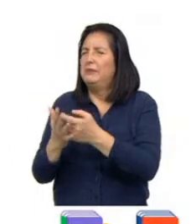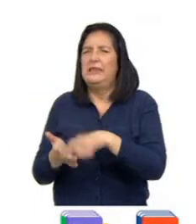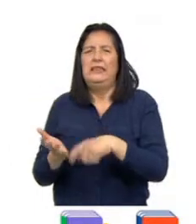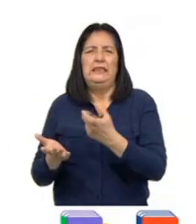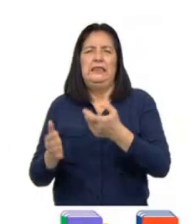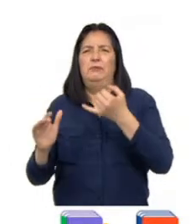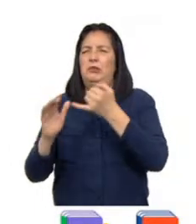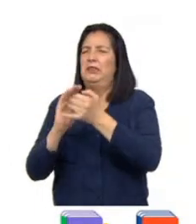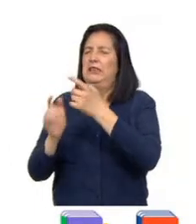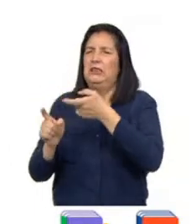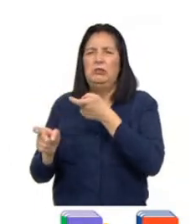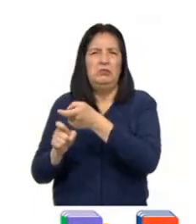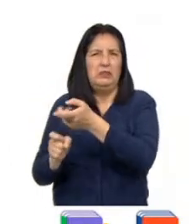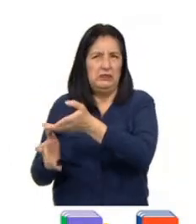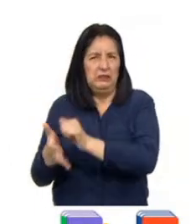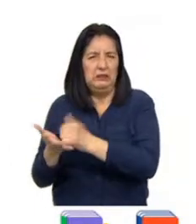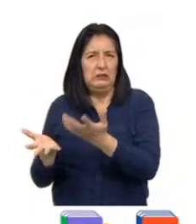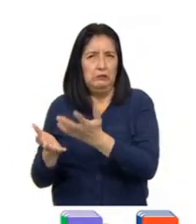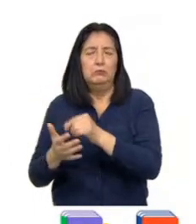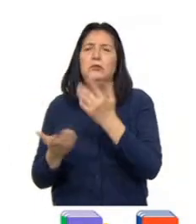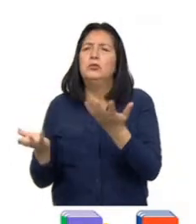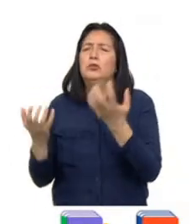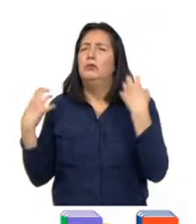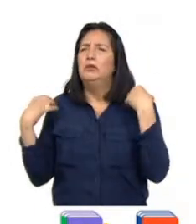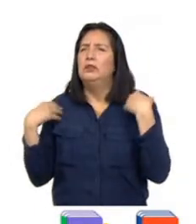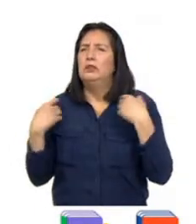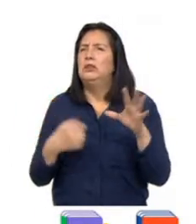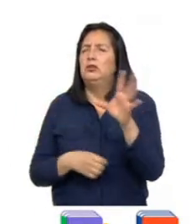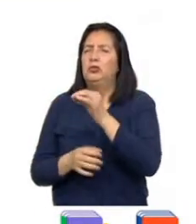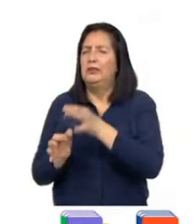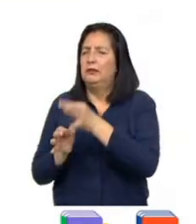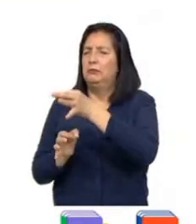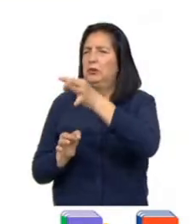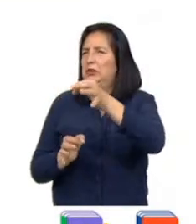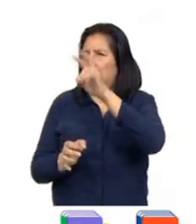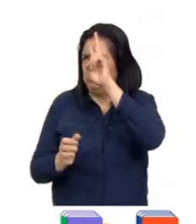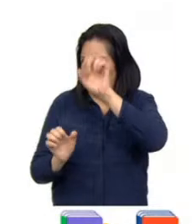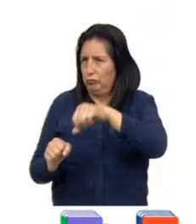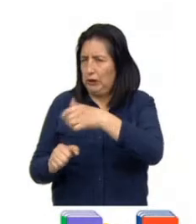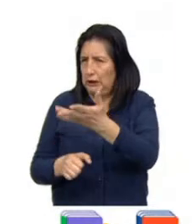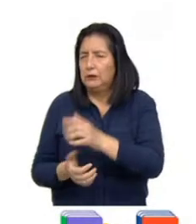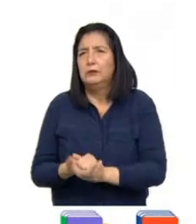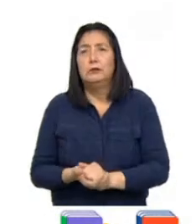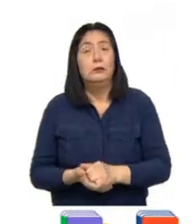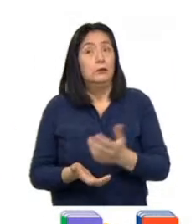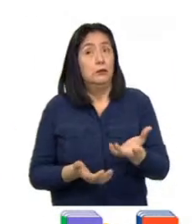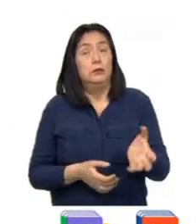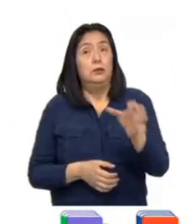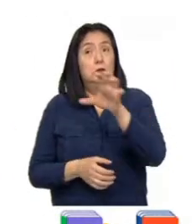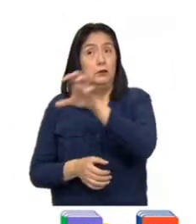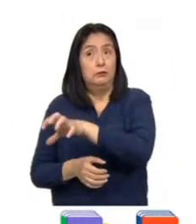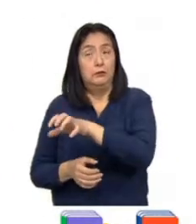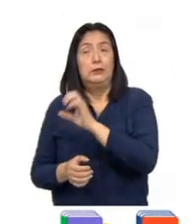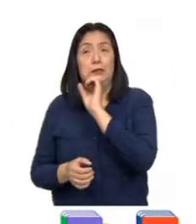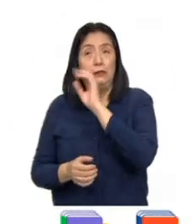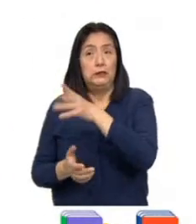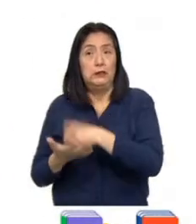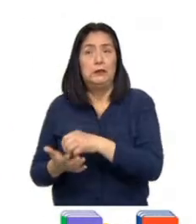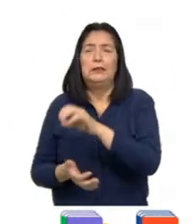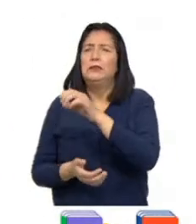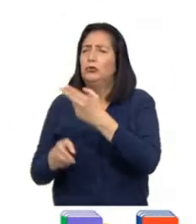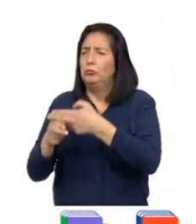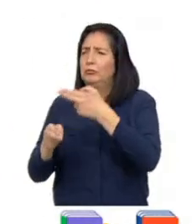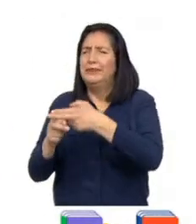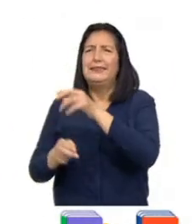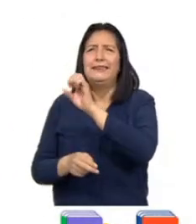Sus oficinas se encuentran ubicadas en todas las provincias del país. Y finalmente quiero mencionarles al CICB,